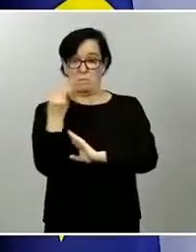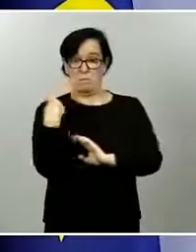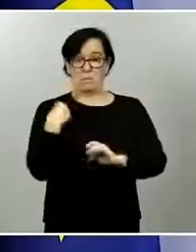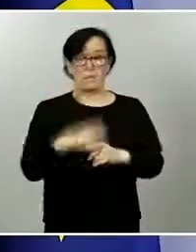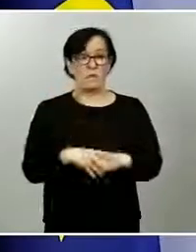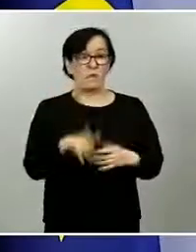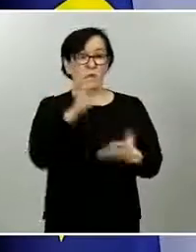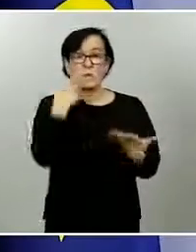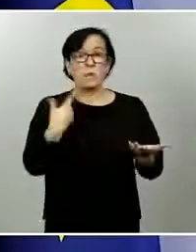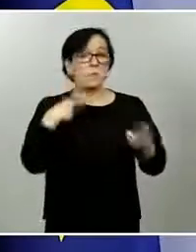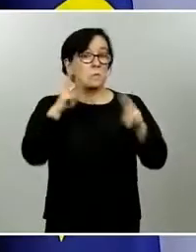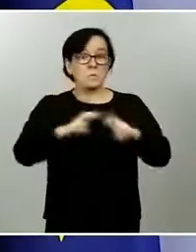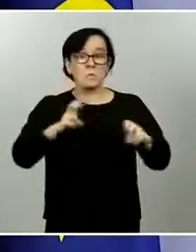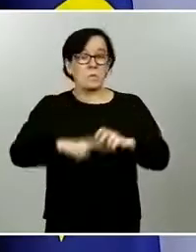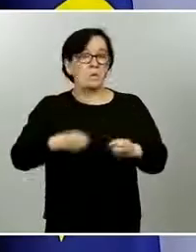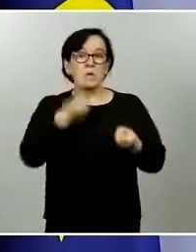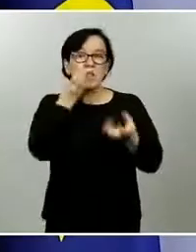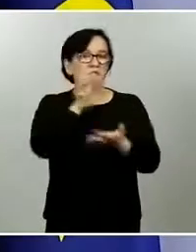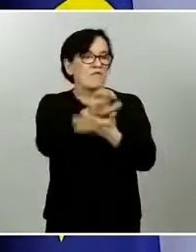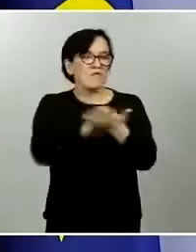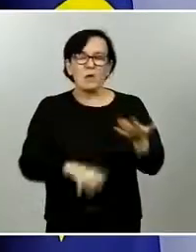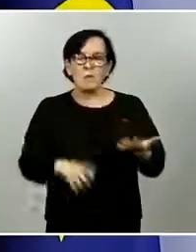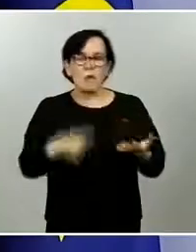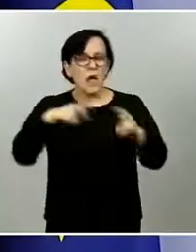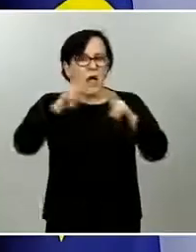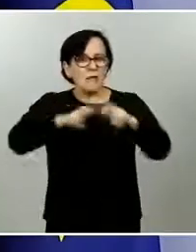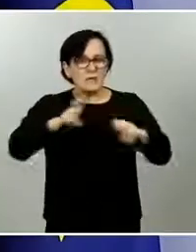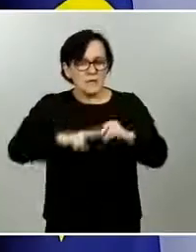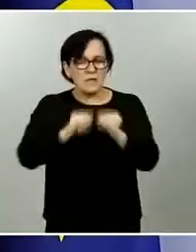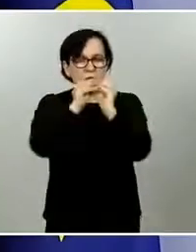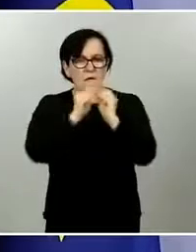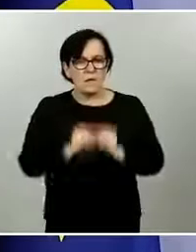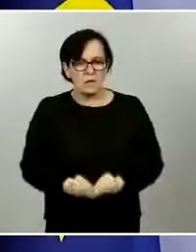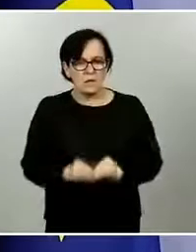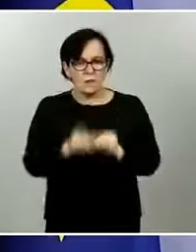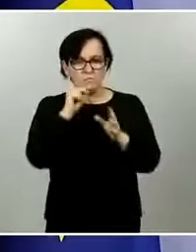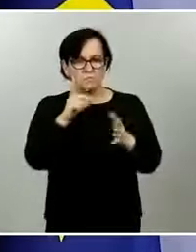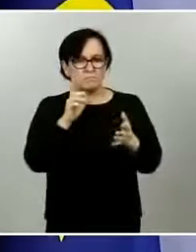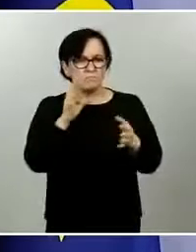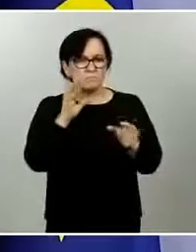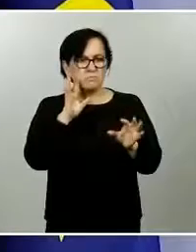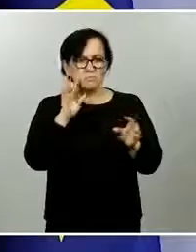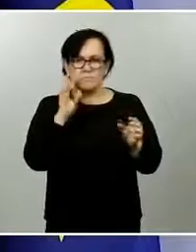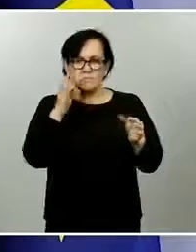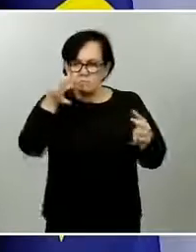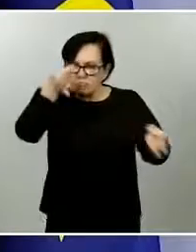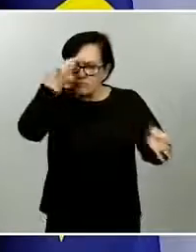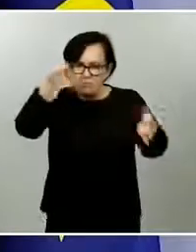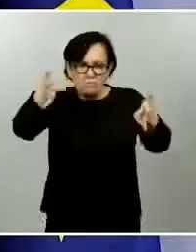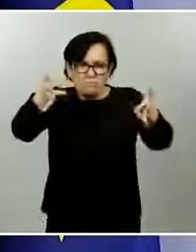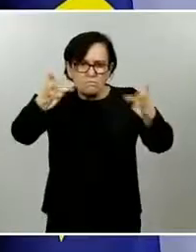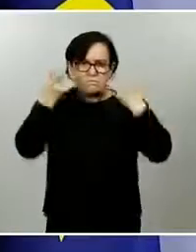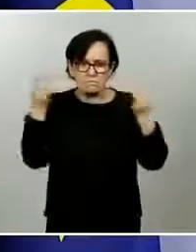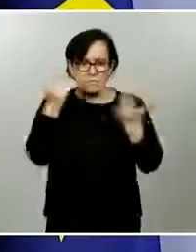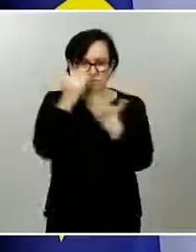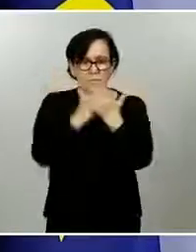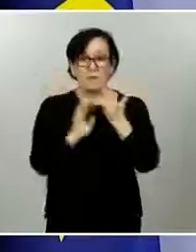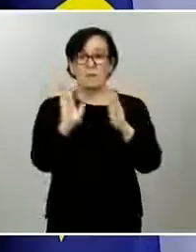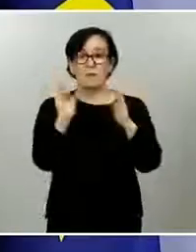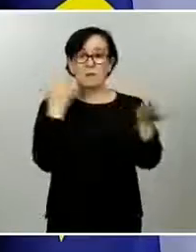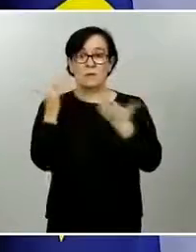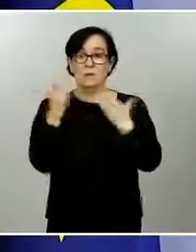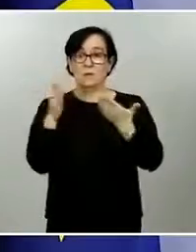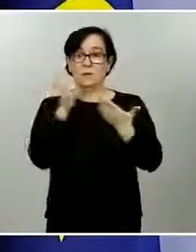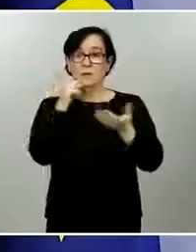vez más subrayar por igual de todas las comunidades autónomas respecto a la segunda cuestión que me planteaba no nos planteamos